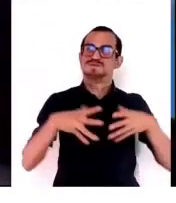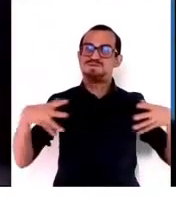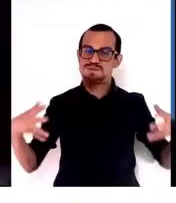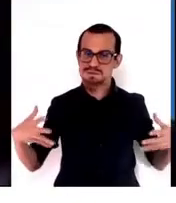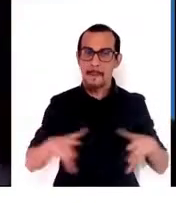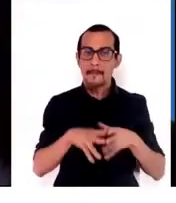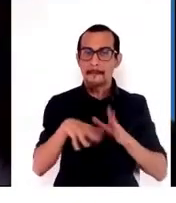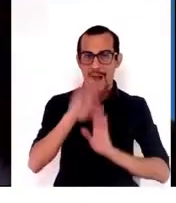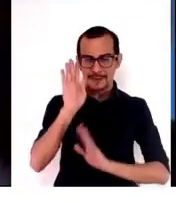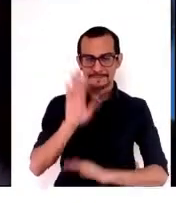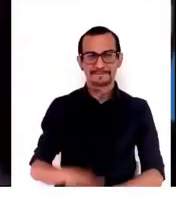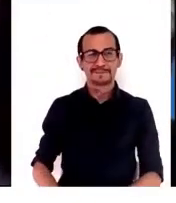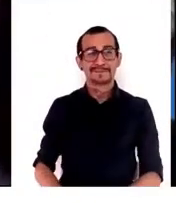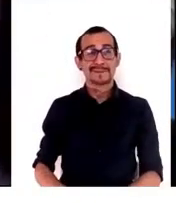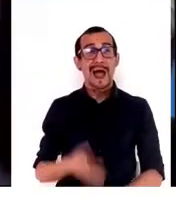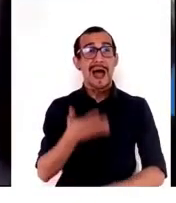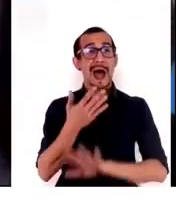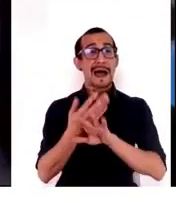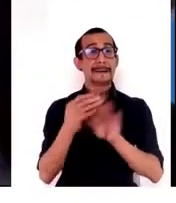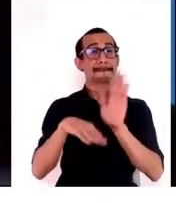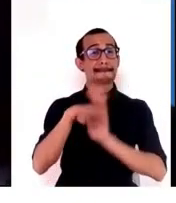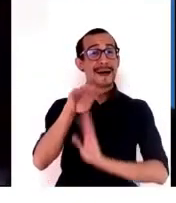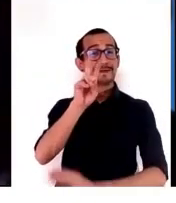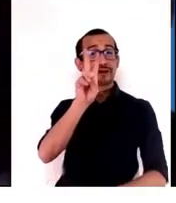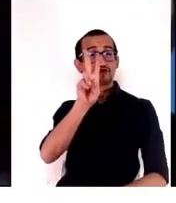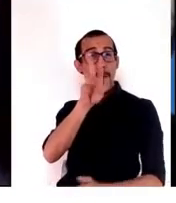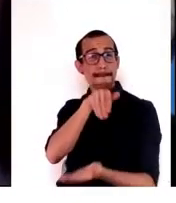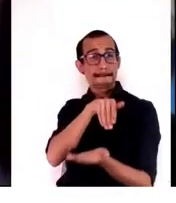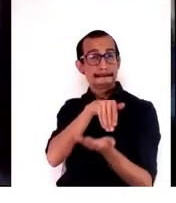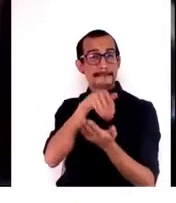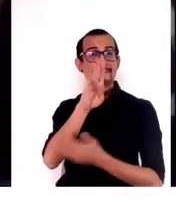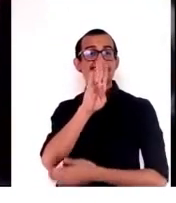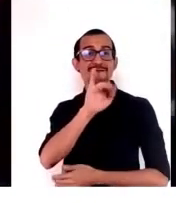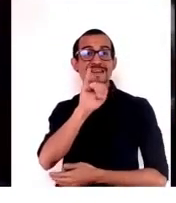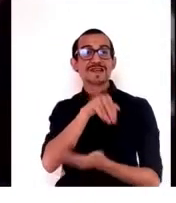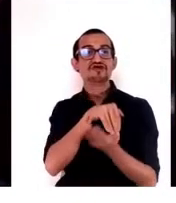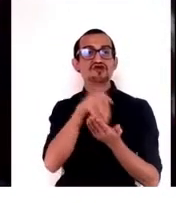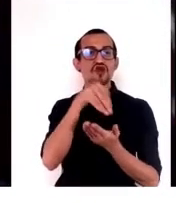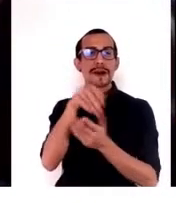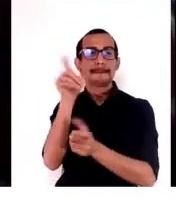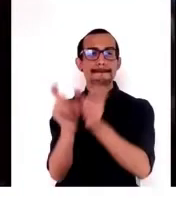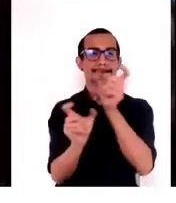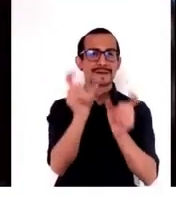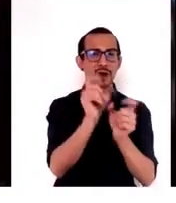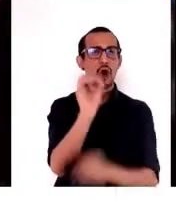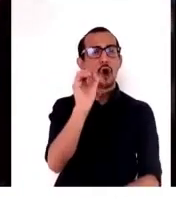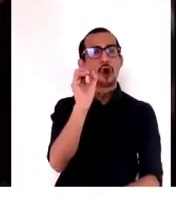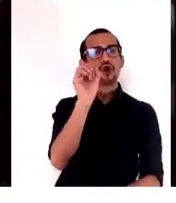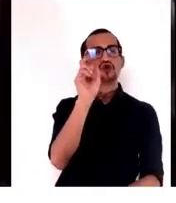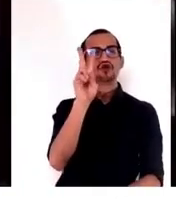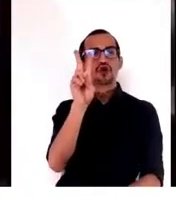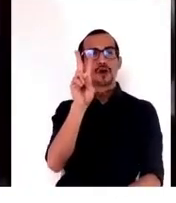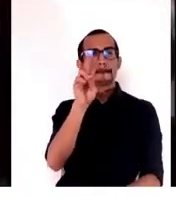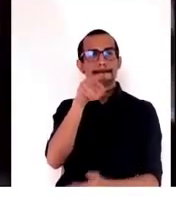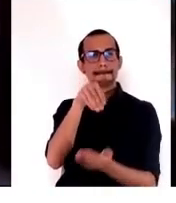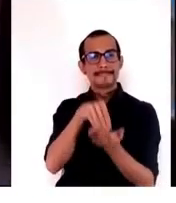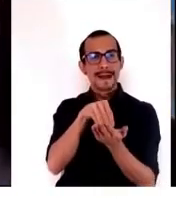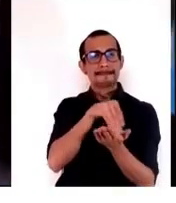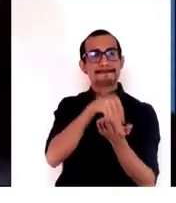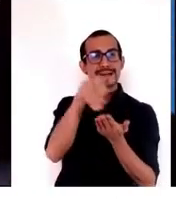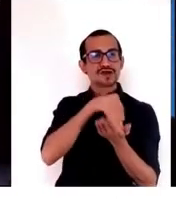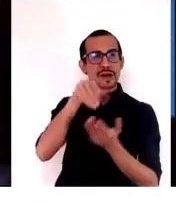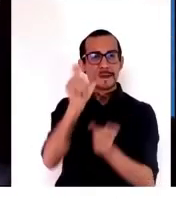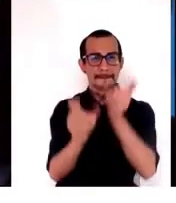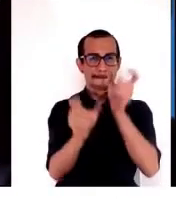Tenemos más que 2 millones, 2 billones de personas o 2 mil millones de personas que sufren